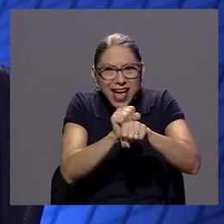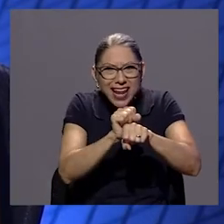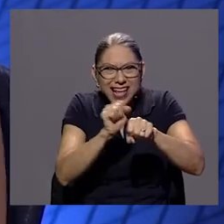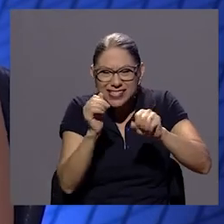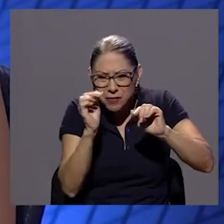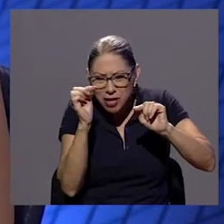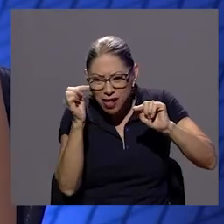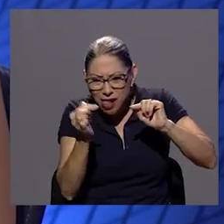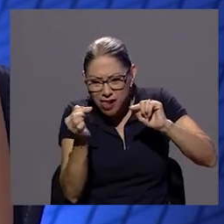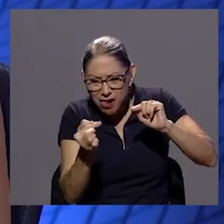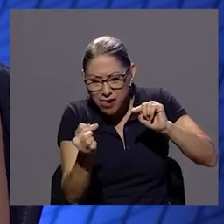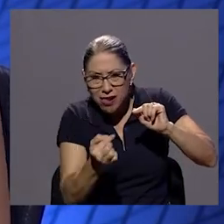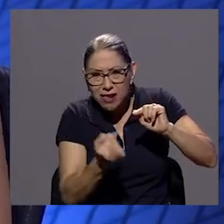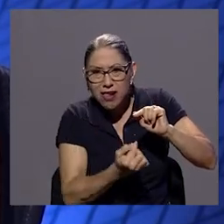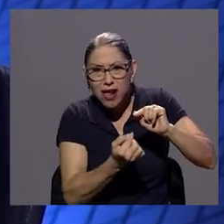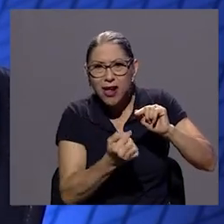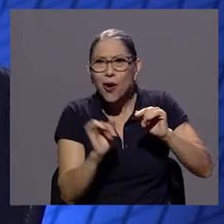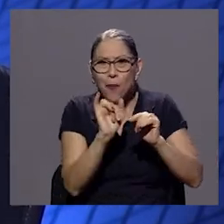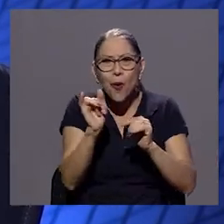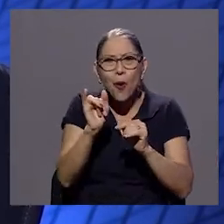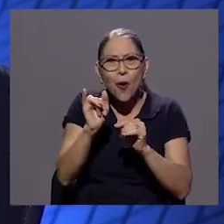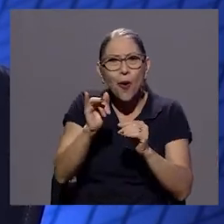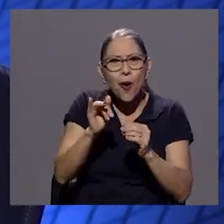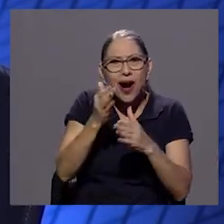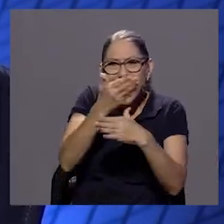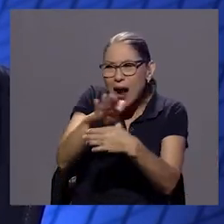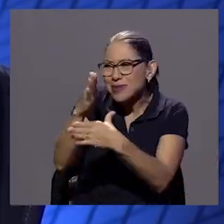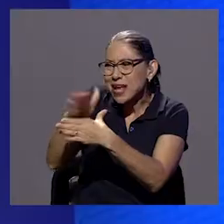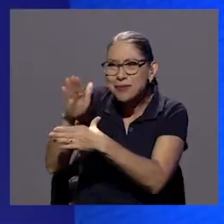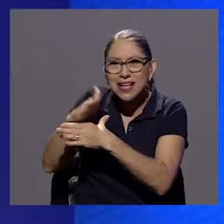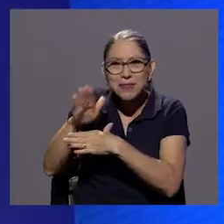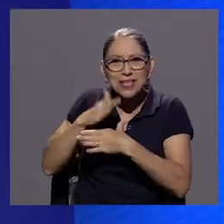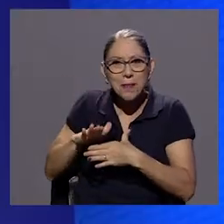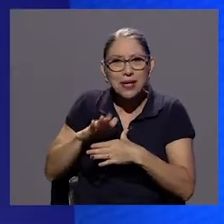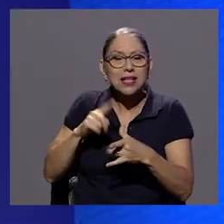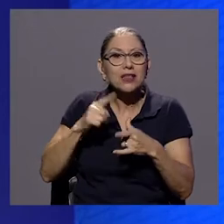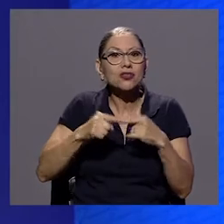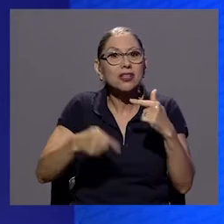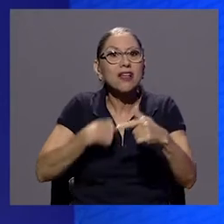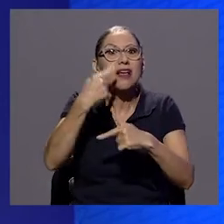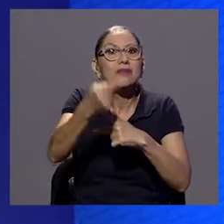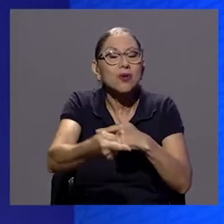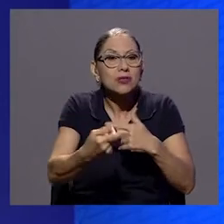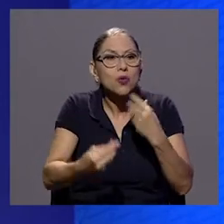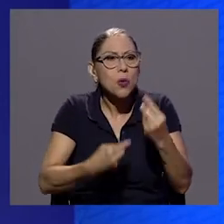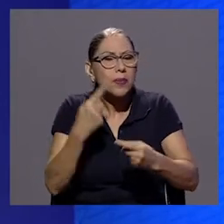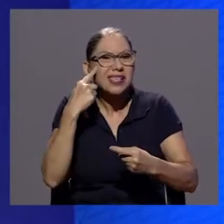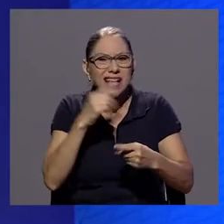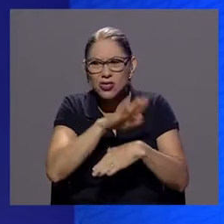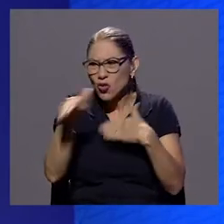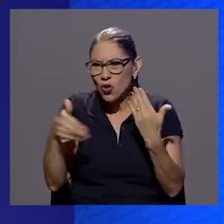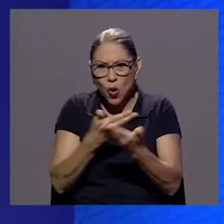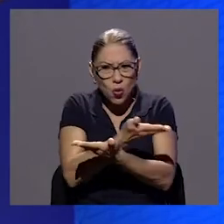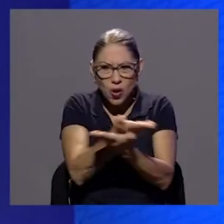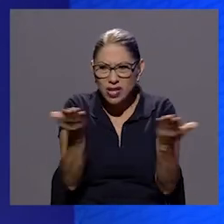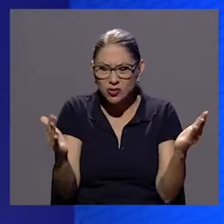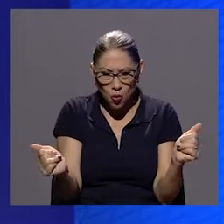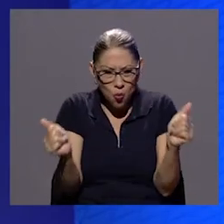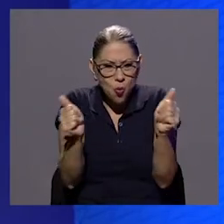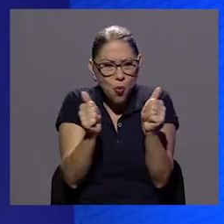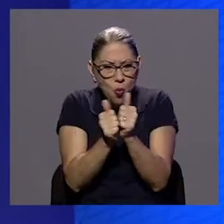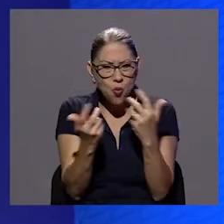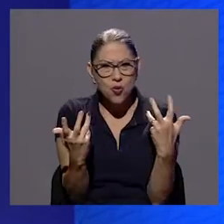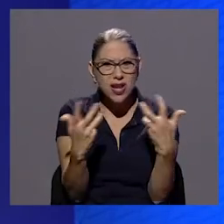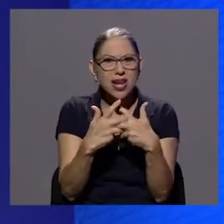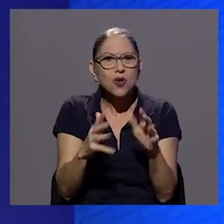¿cómo unimos todo esto? ¿verdad? entonces de hecho también pienso no sé Carolina si al principio fue un gran reto como vender la idea ¿no?